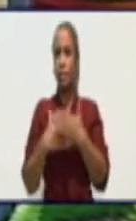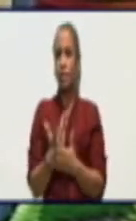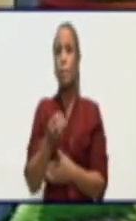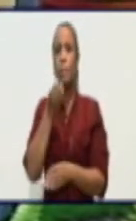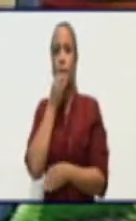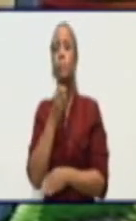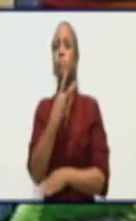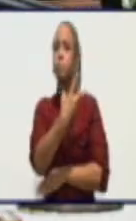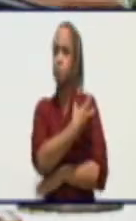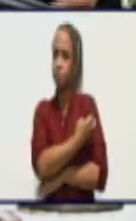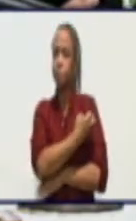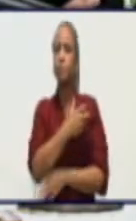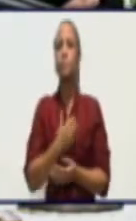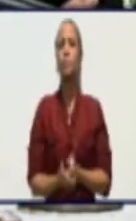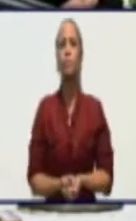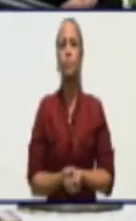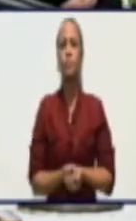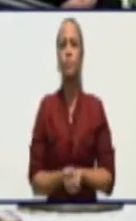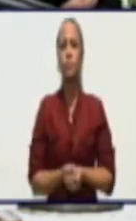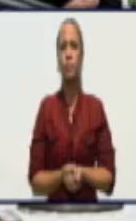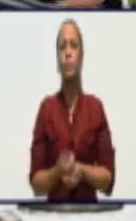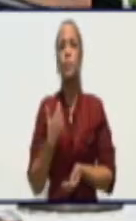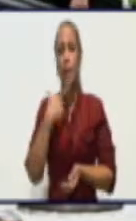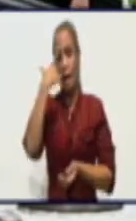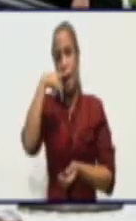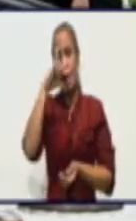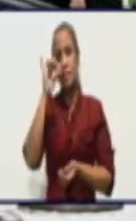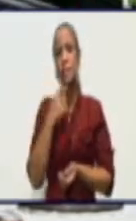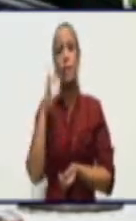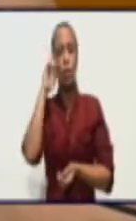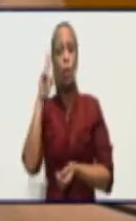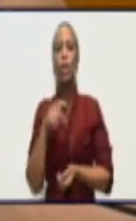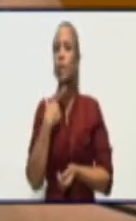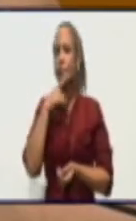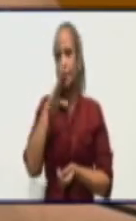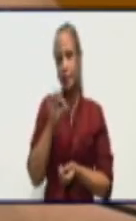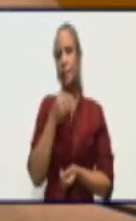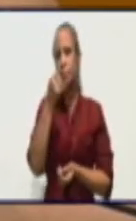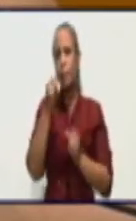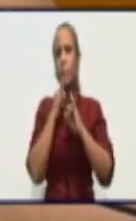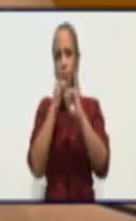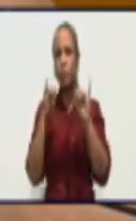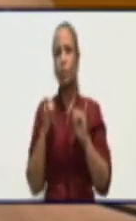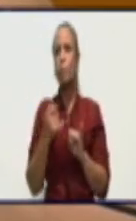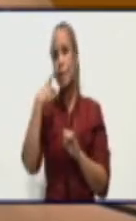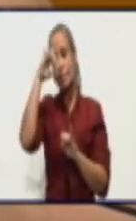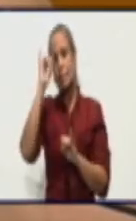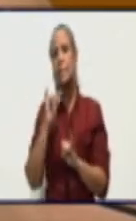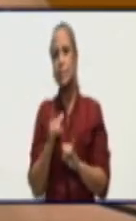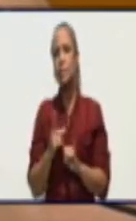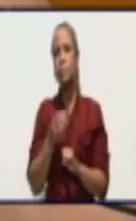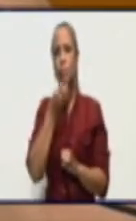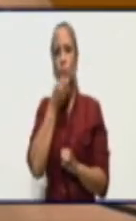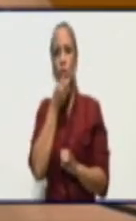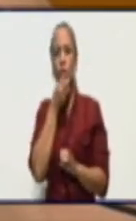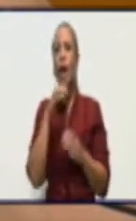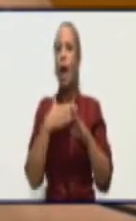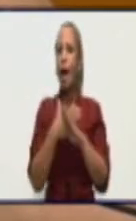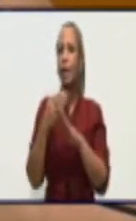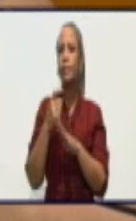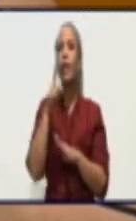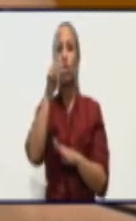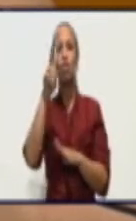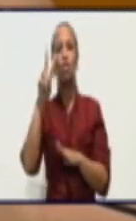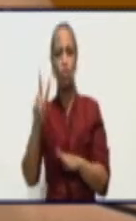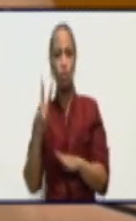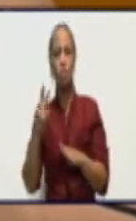vacunación es así recuerdo bien la información doctora sí es así es así no es que se pierde porque no fue en la misma fecha